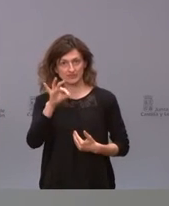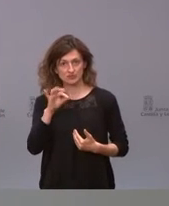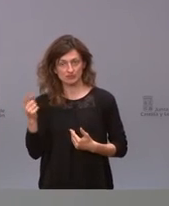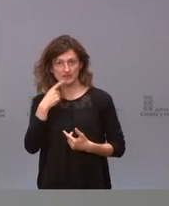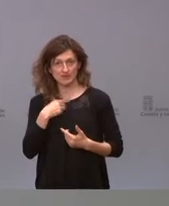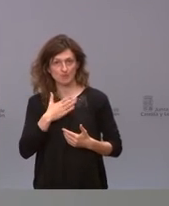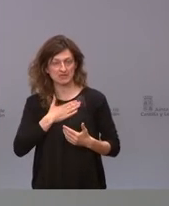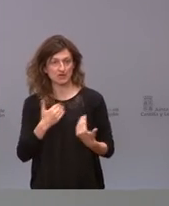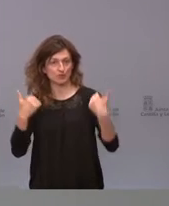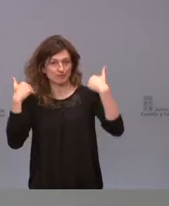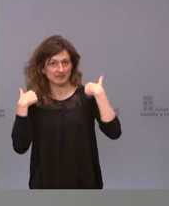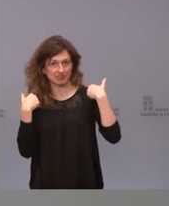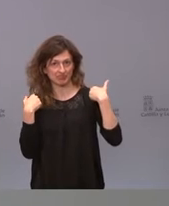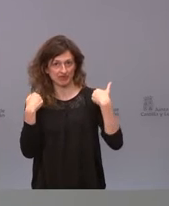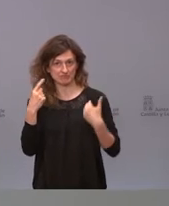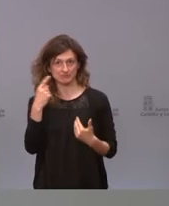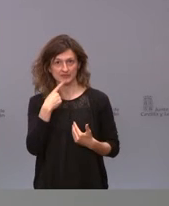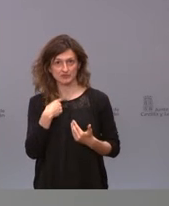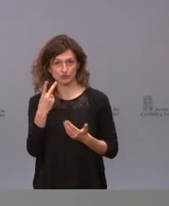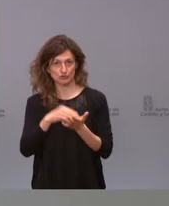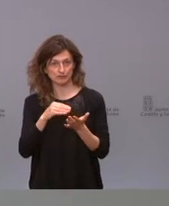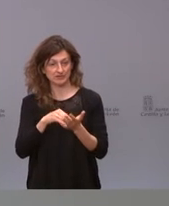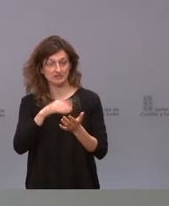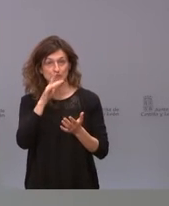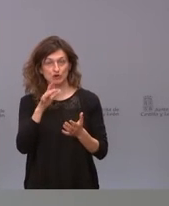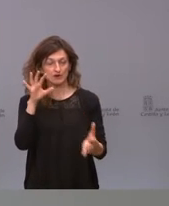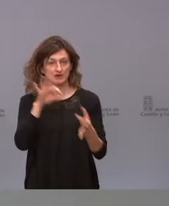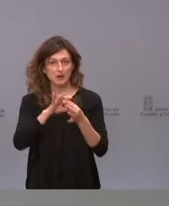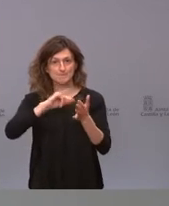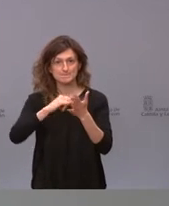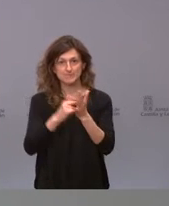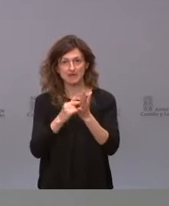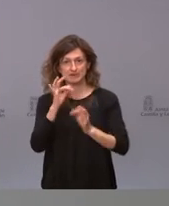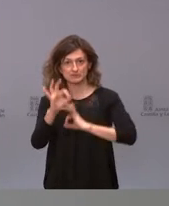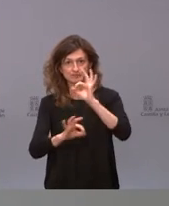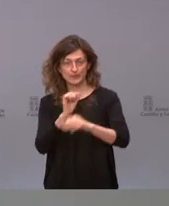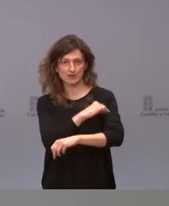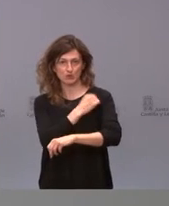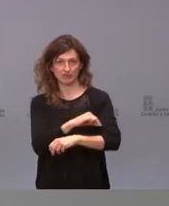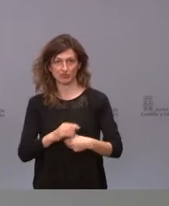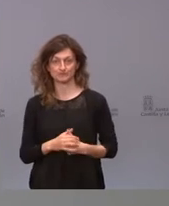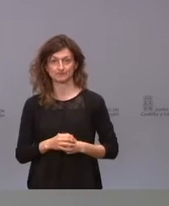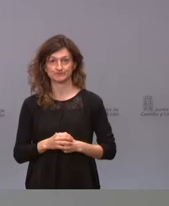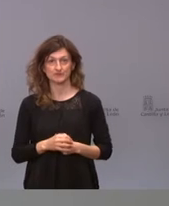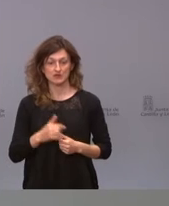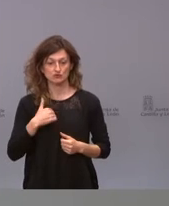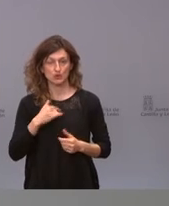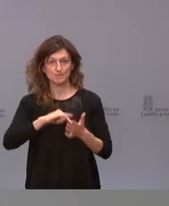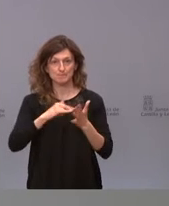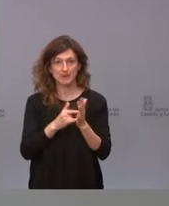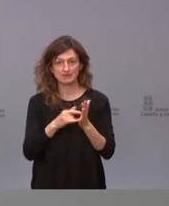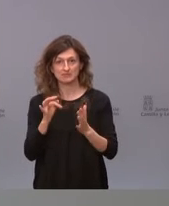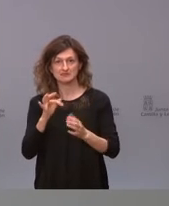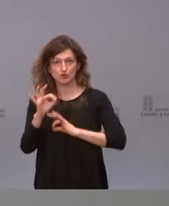en dos ocasiones que mi competencia estaba relacionada con la planificación y la organización de la vacunación. Entonces, planificar y organizar la